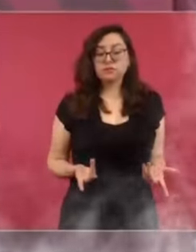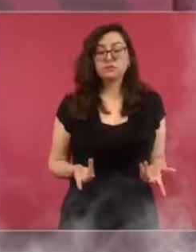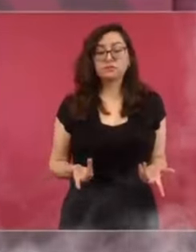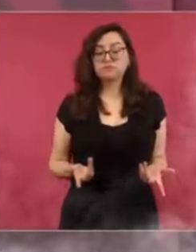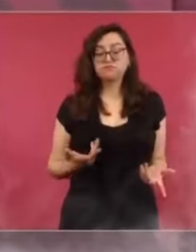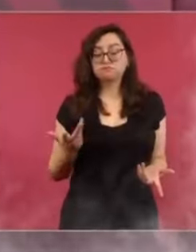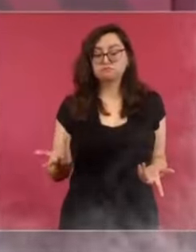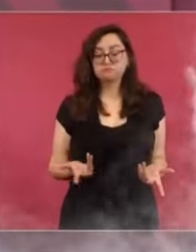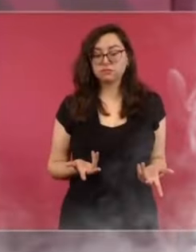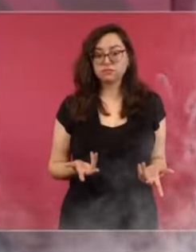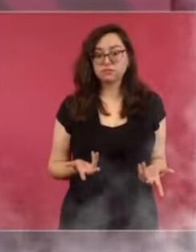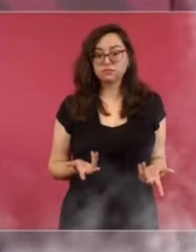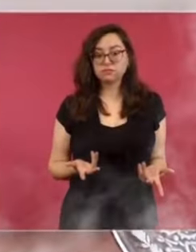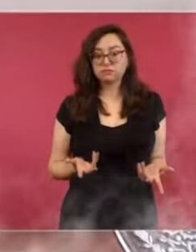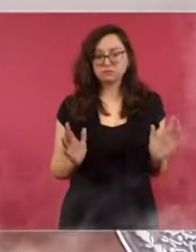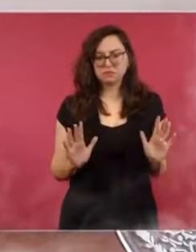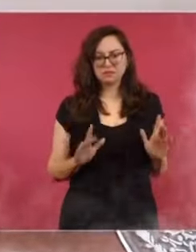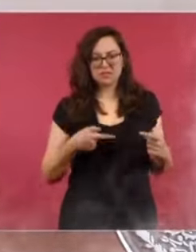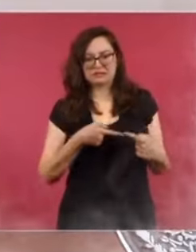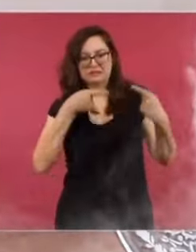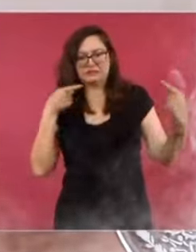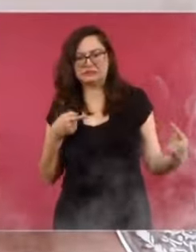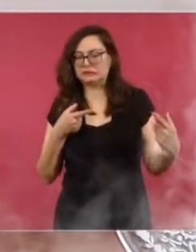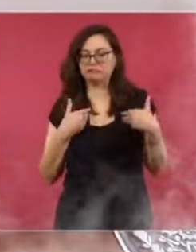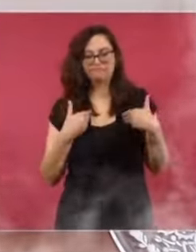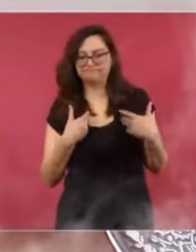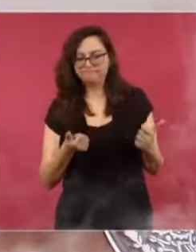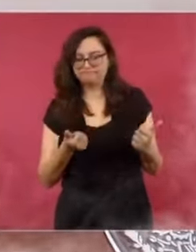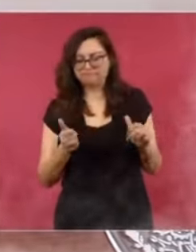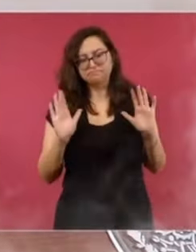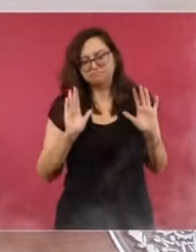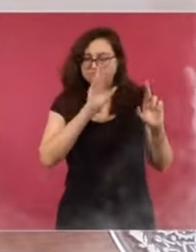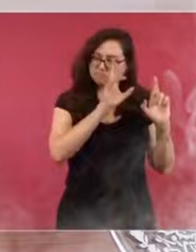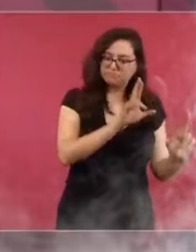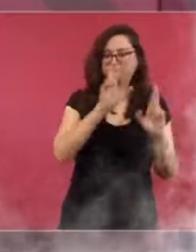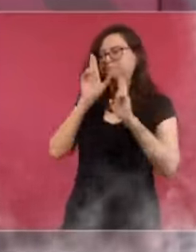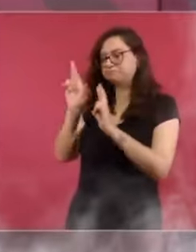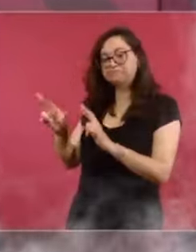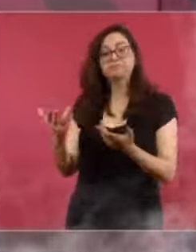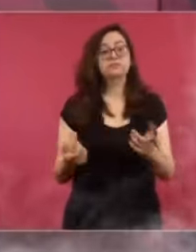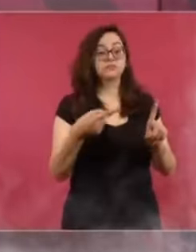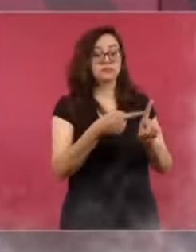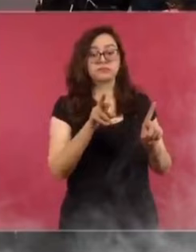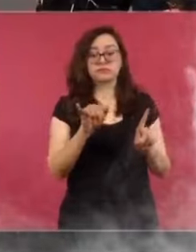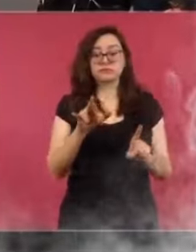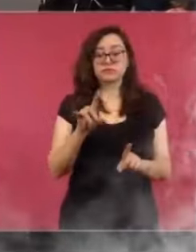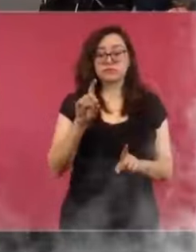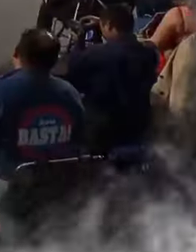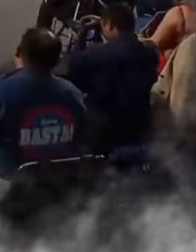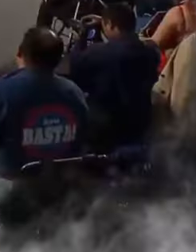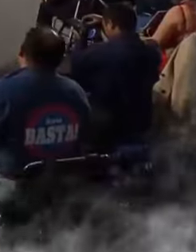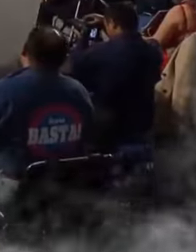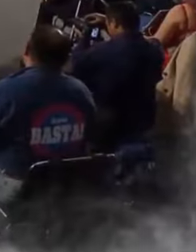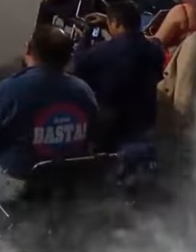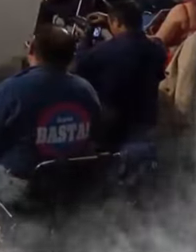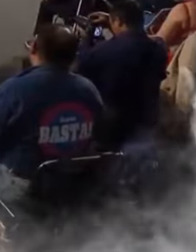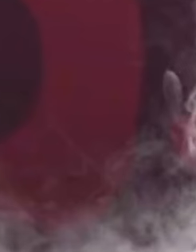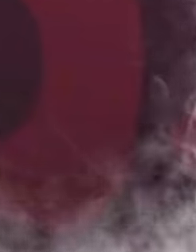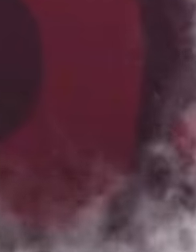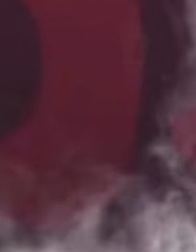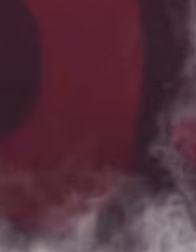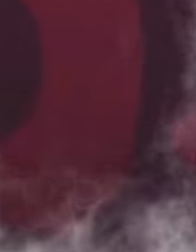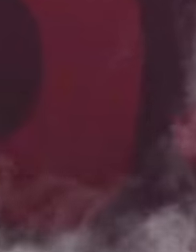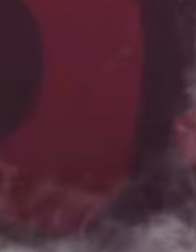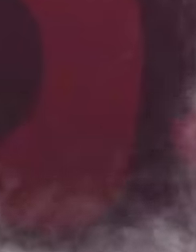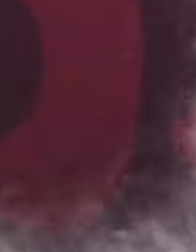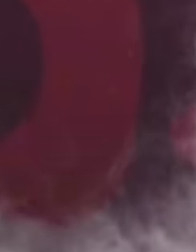entendemos. Además, yo creo que a Ricardo Rosalinas Pliego no le importa que